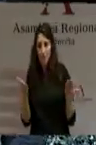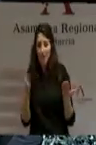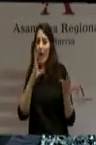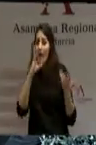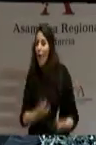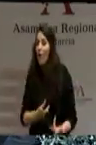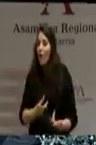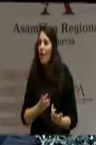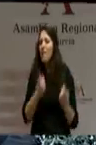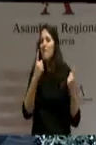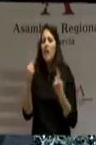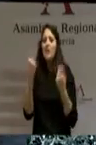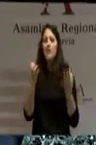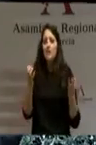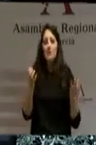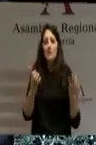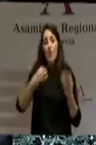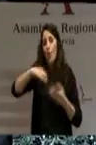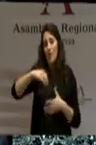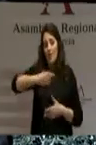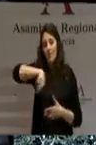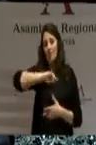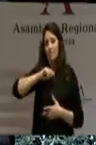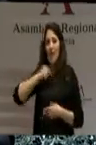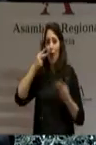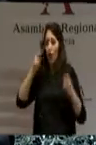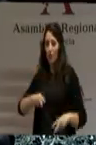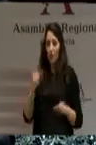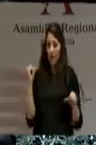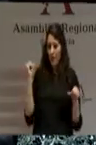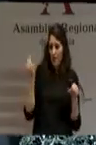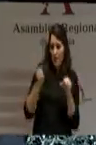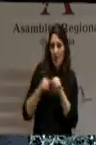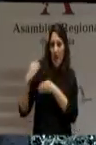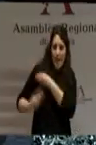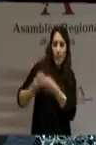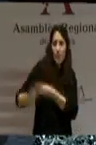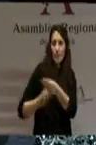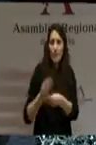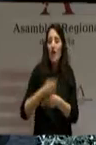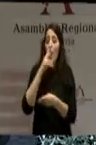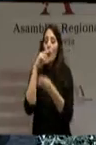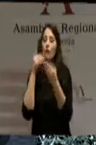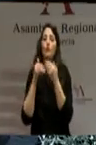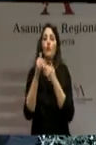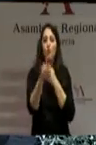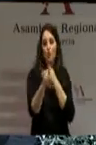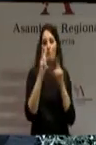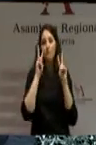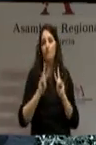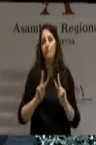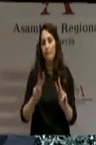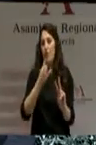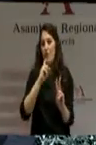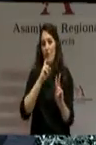solo nos queda, desde el reconocimiento a todo lo que hemos hecho hasta ahora, mirar al futuro y trabajar con